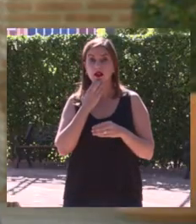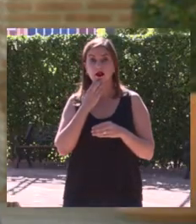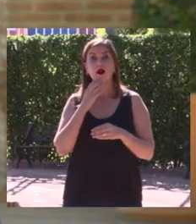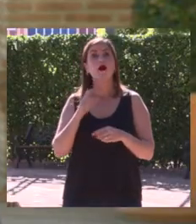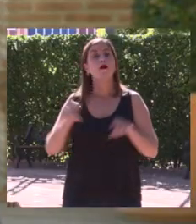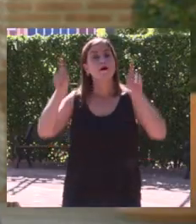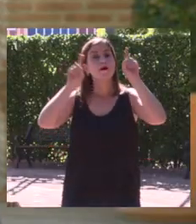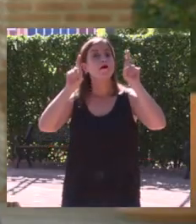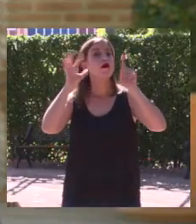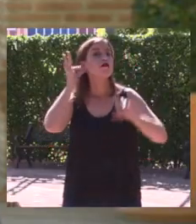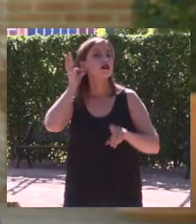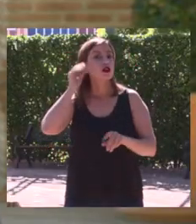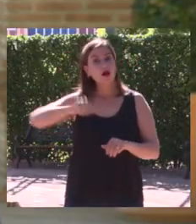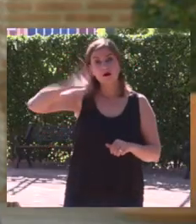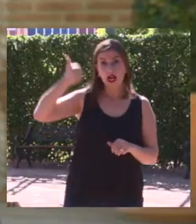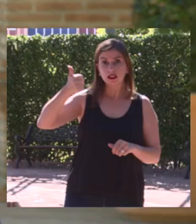catedráticas que catedráticos,